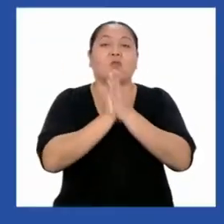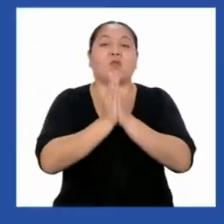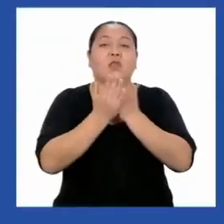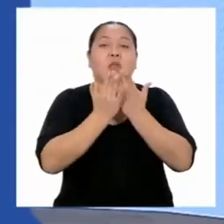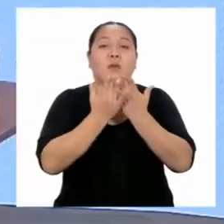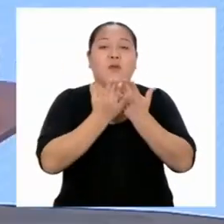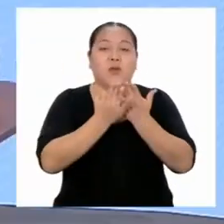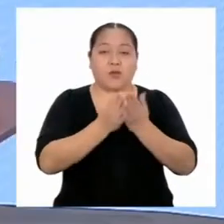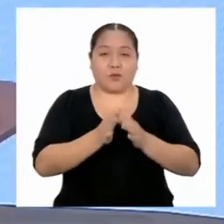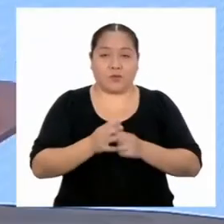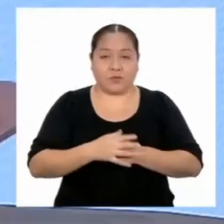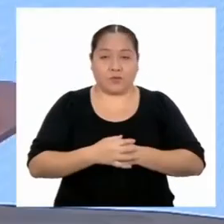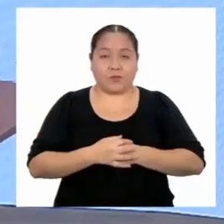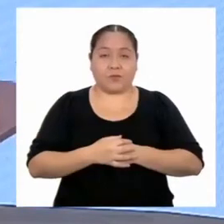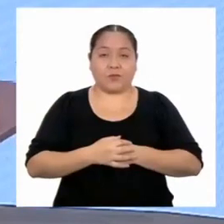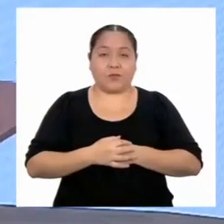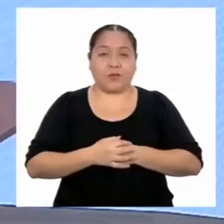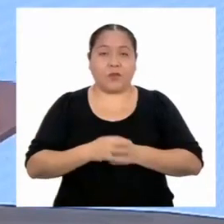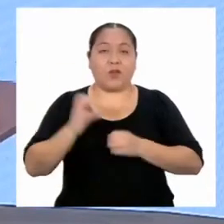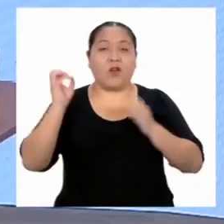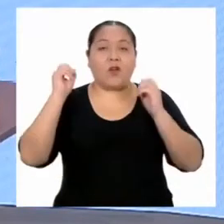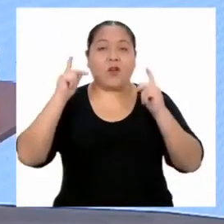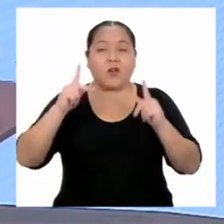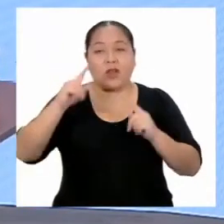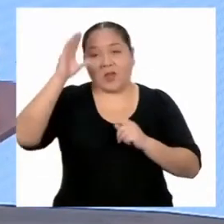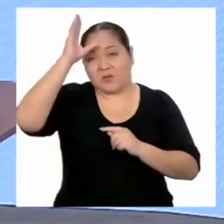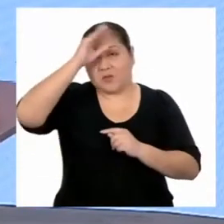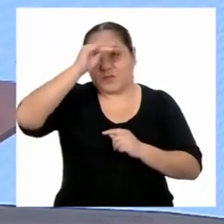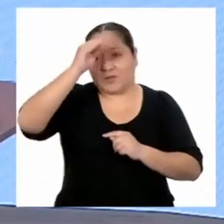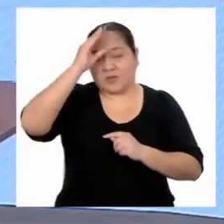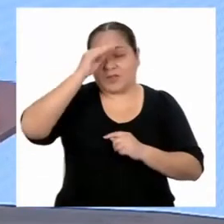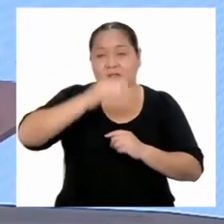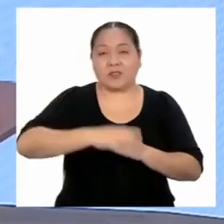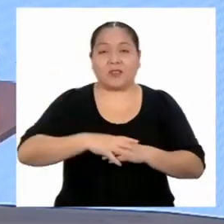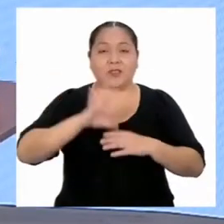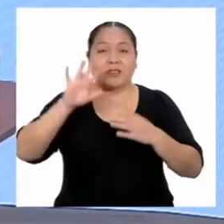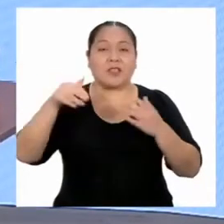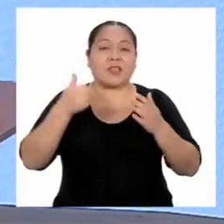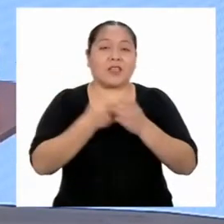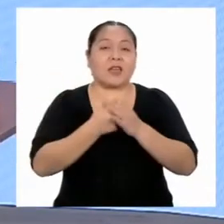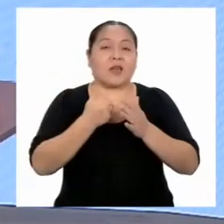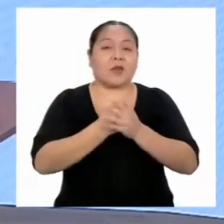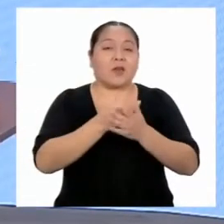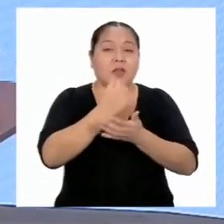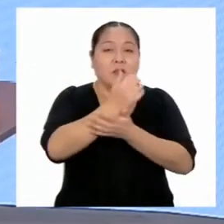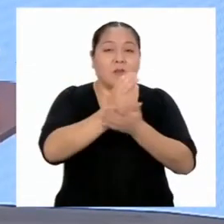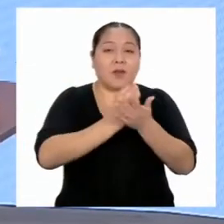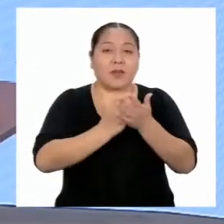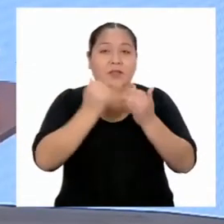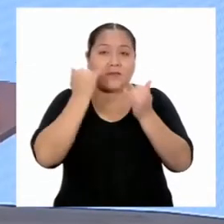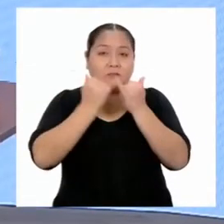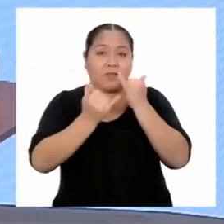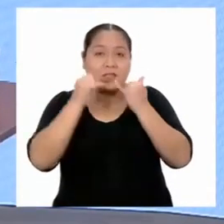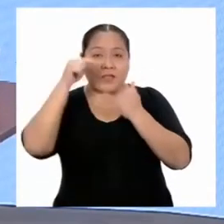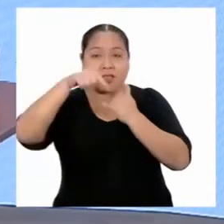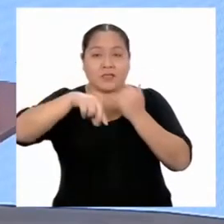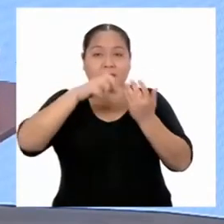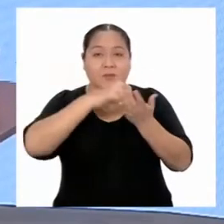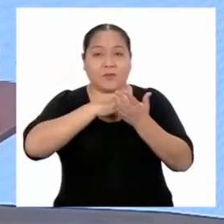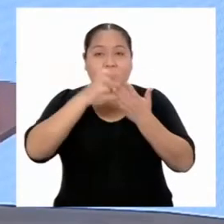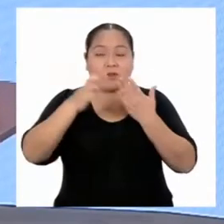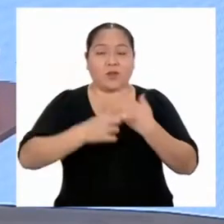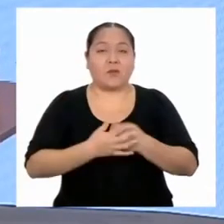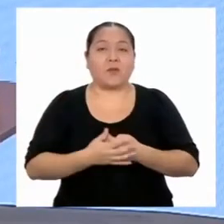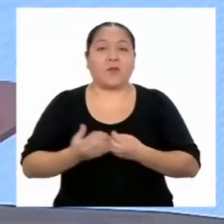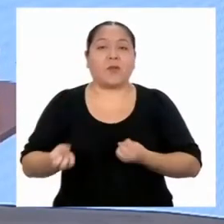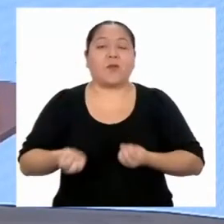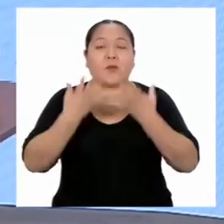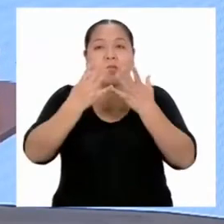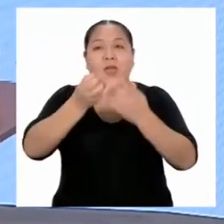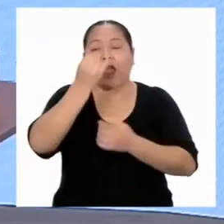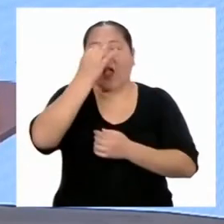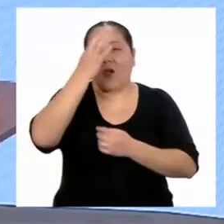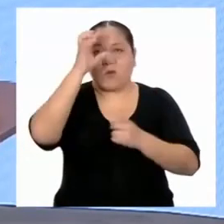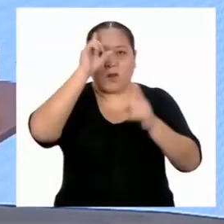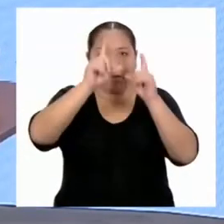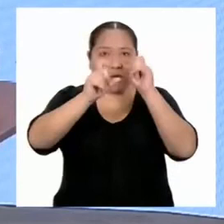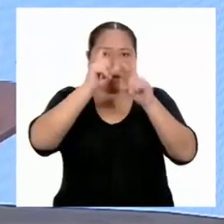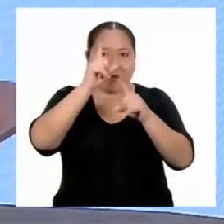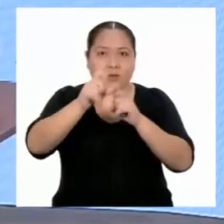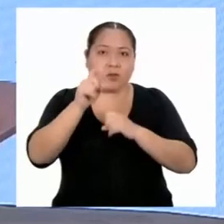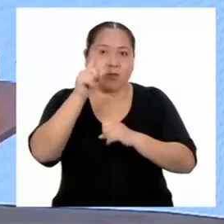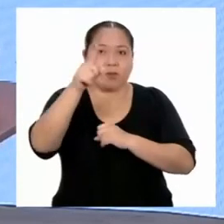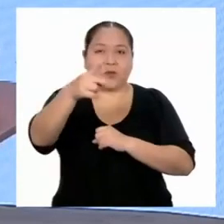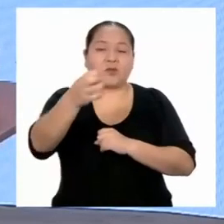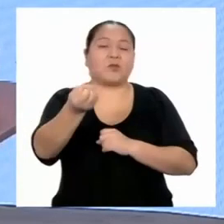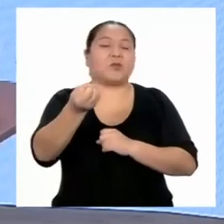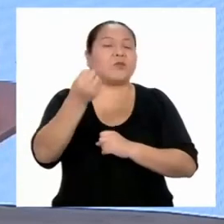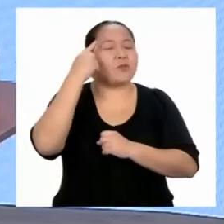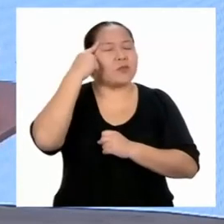trabajo. Bueno, chicas y chicos, ya estamos llegando a la parte final del programa y voy a dejarles algunas preguntas para que